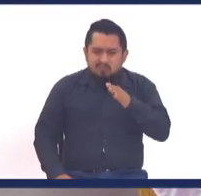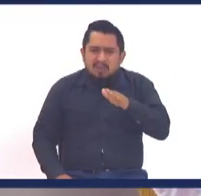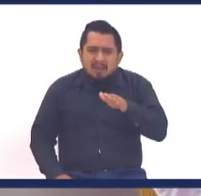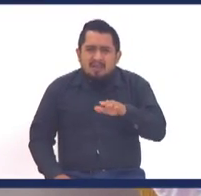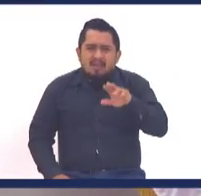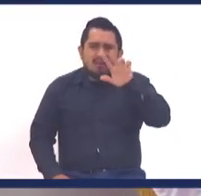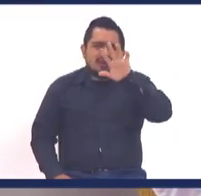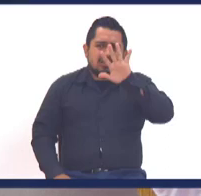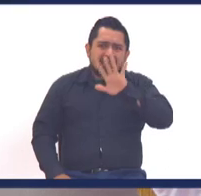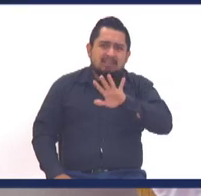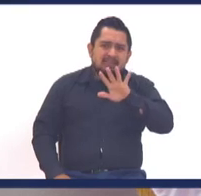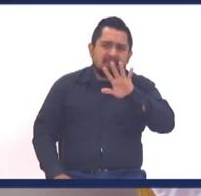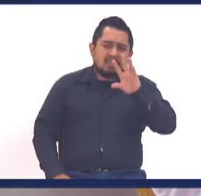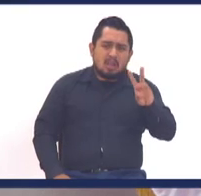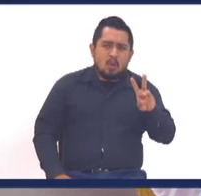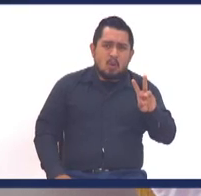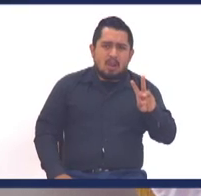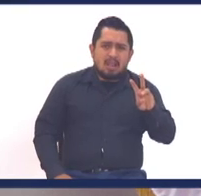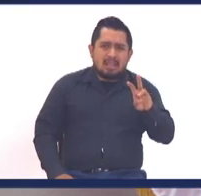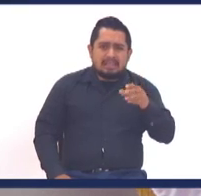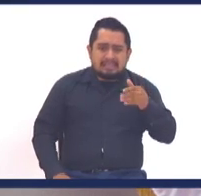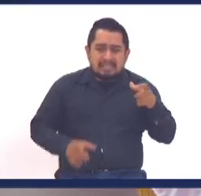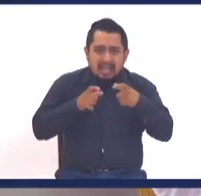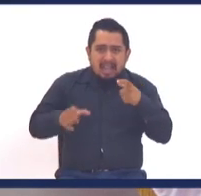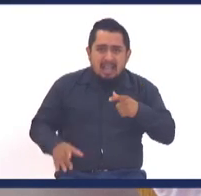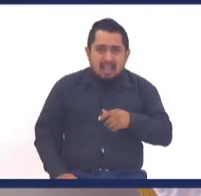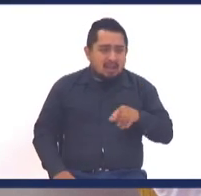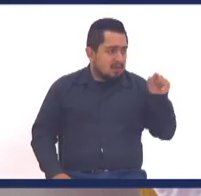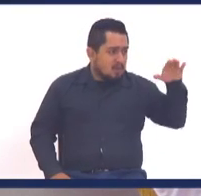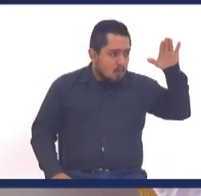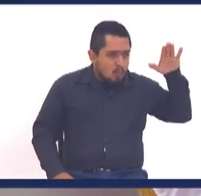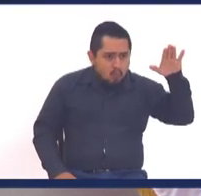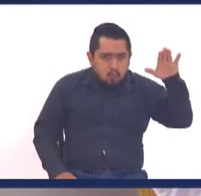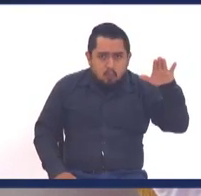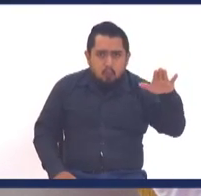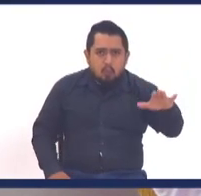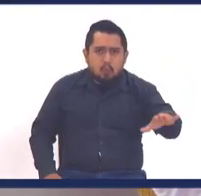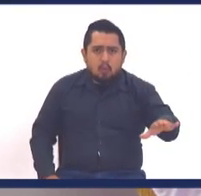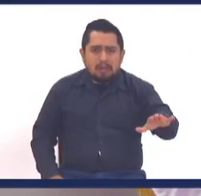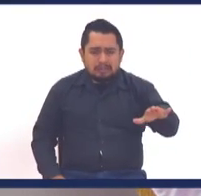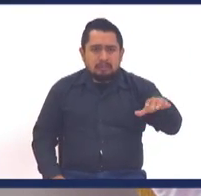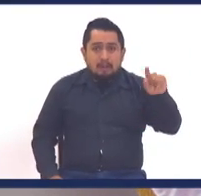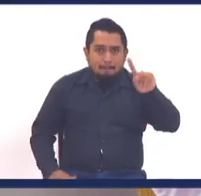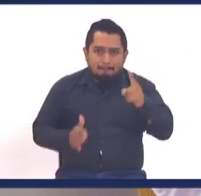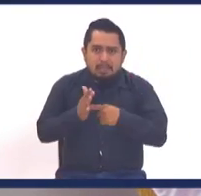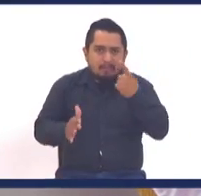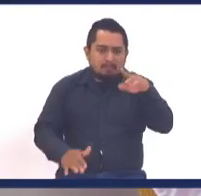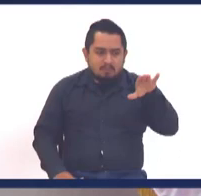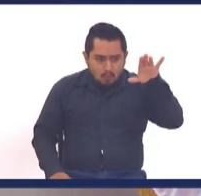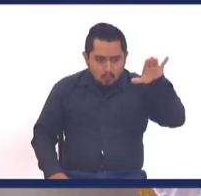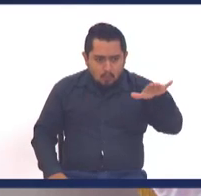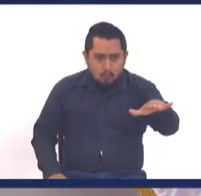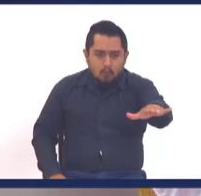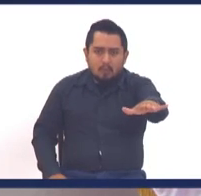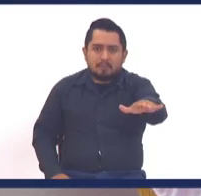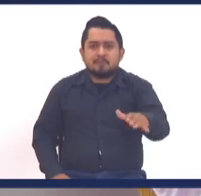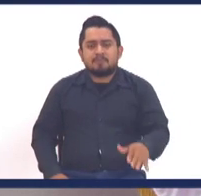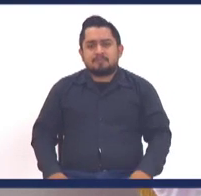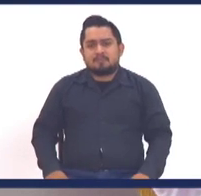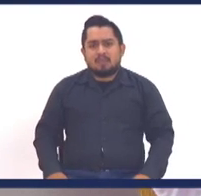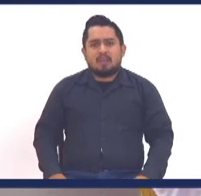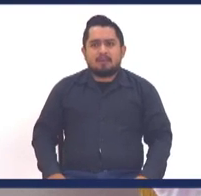hace 56 años, aterrizó el primer avión, en Hilopango, de la Pan American, ahí están los datos, déjalo por favor, elsalvador.com, lindo reportaje,